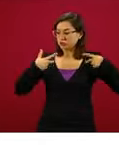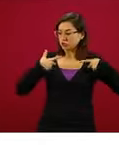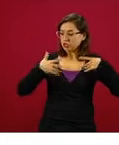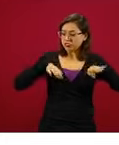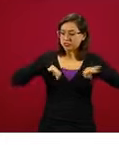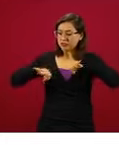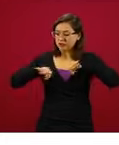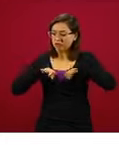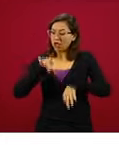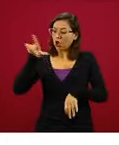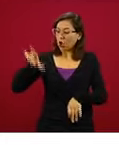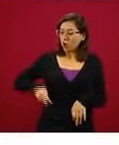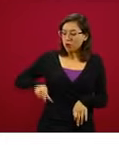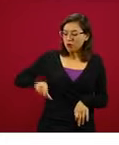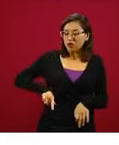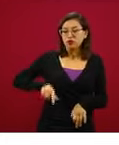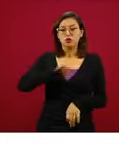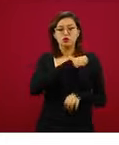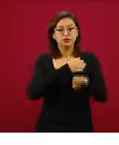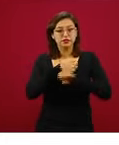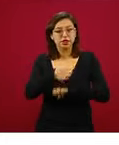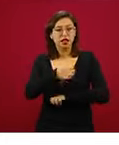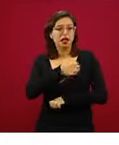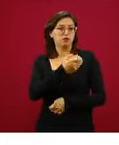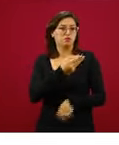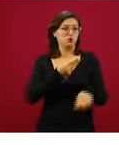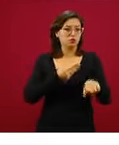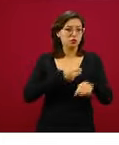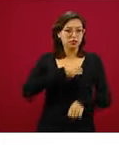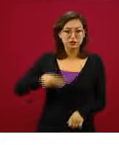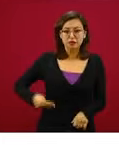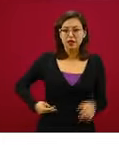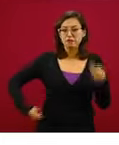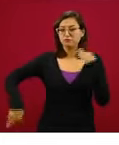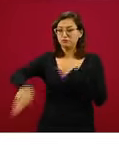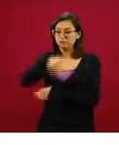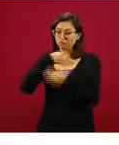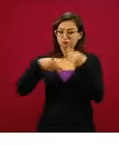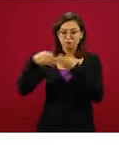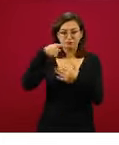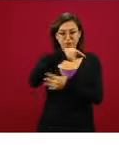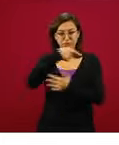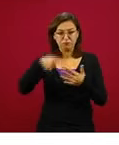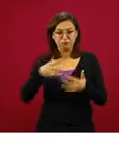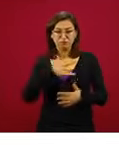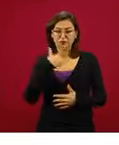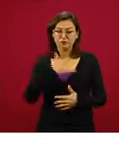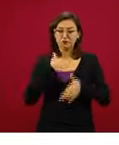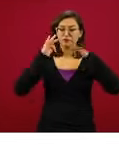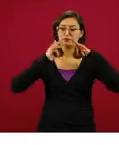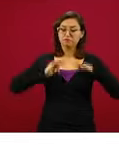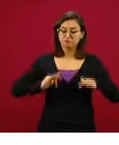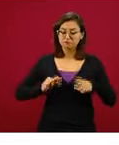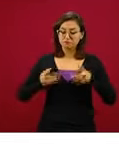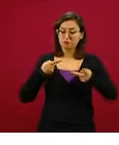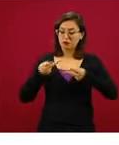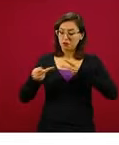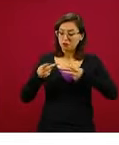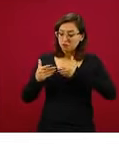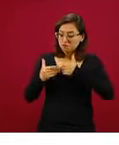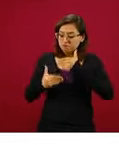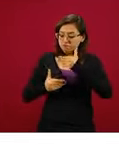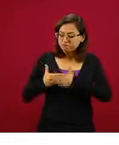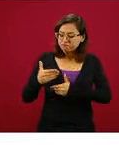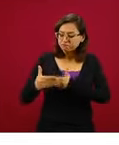a los gobiernos municipales. Gracias. Queremos que en todo momento el plan siga un